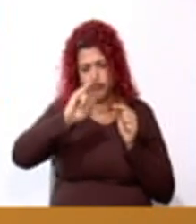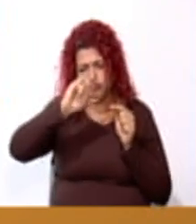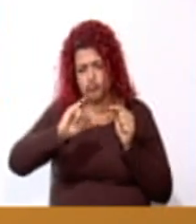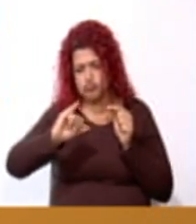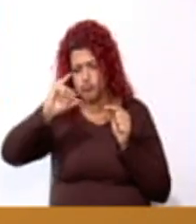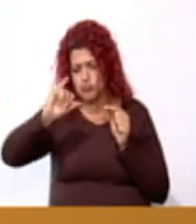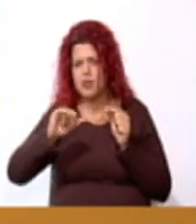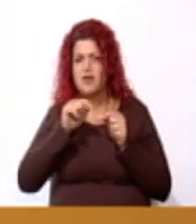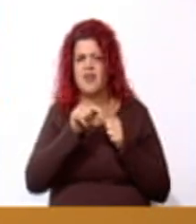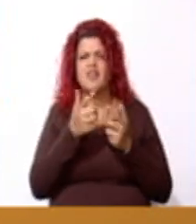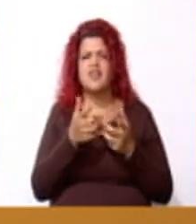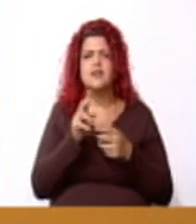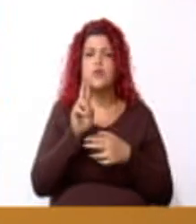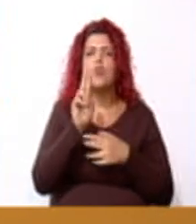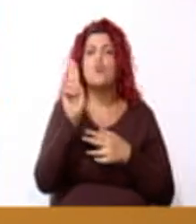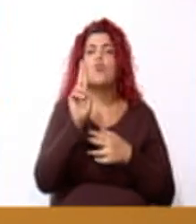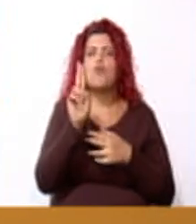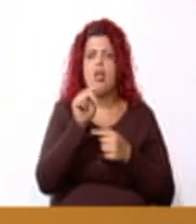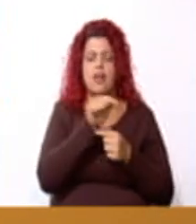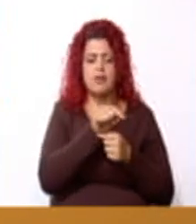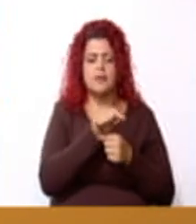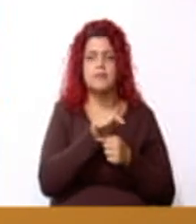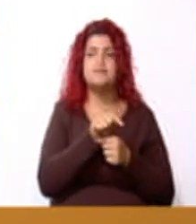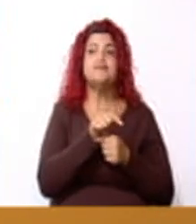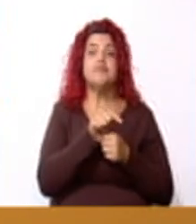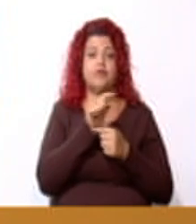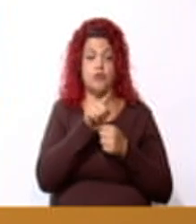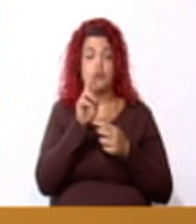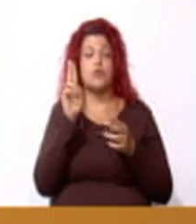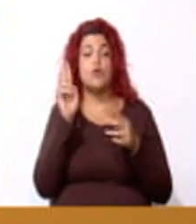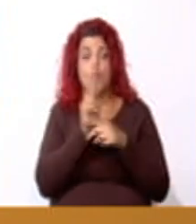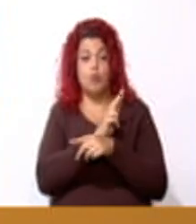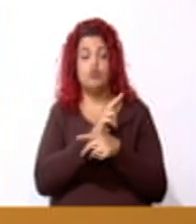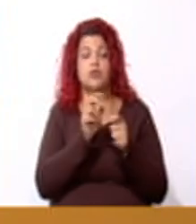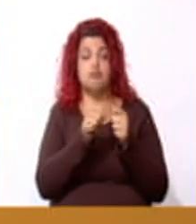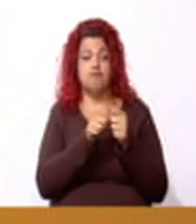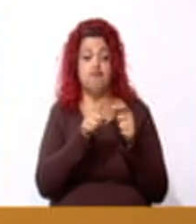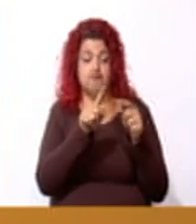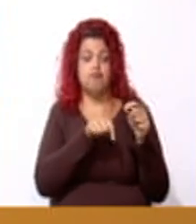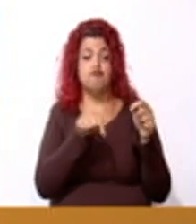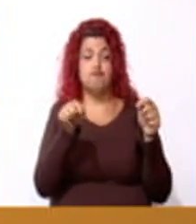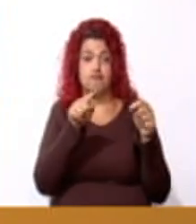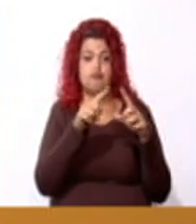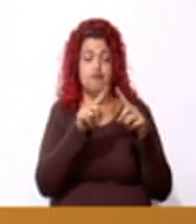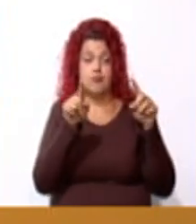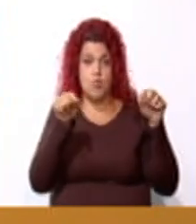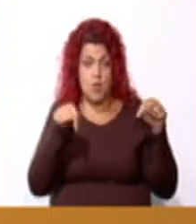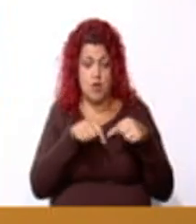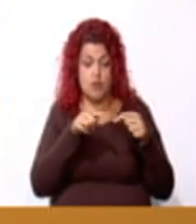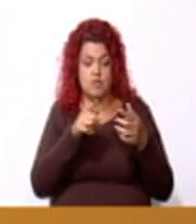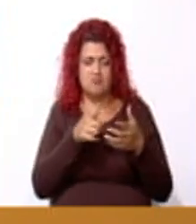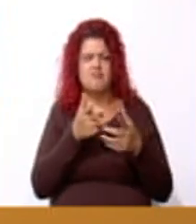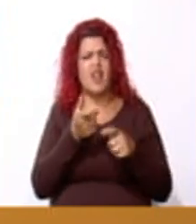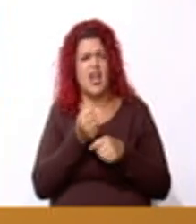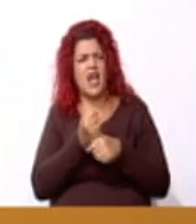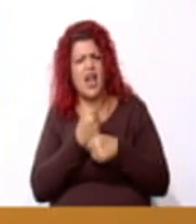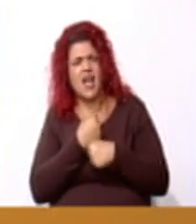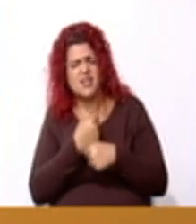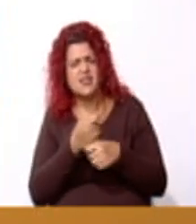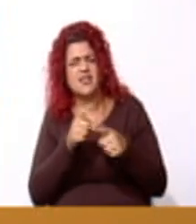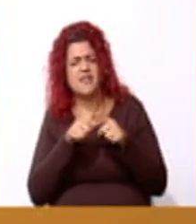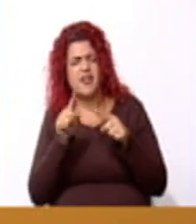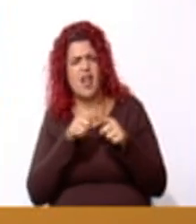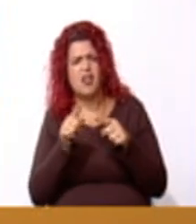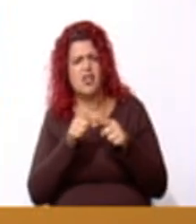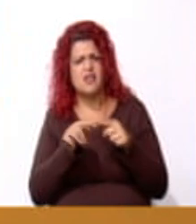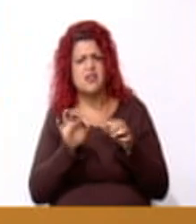unidad. Entonces, utilizando este geoplano, construyamos diferentes figuras geométricas.